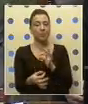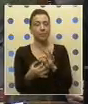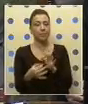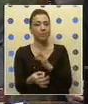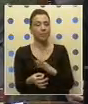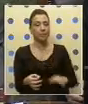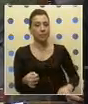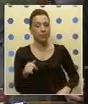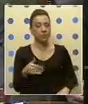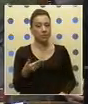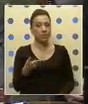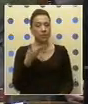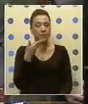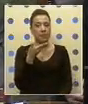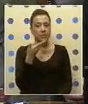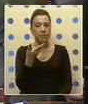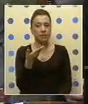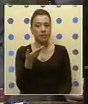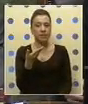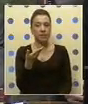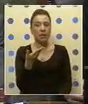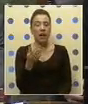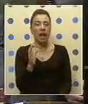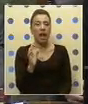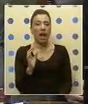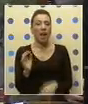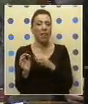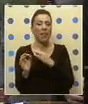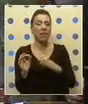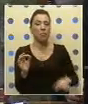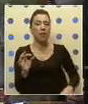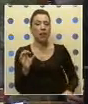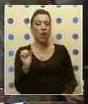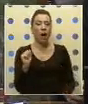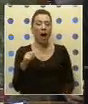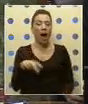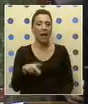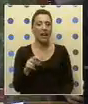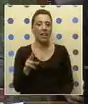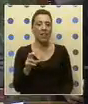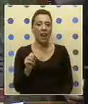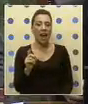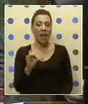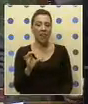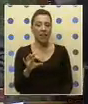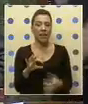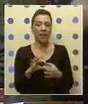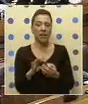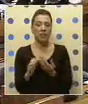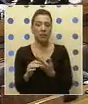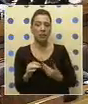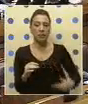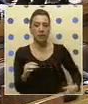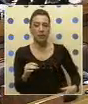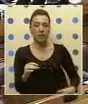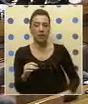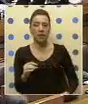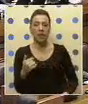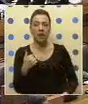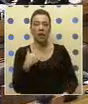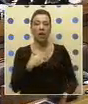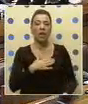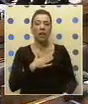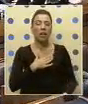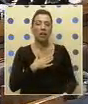A continuación le ofrezco la palabra al diputado Osvaldo Andrade. Gracias, presidente. Yo quiero